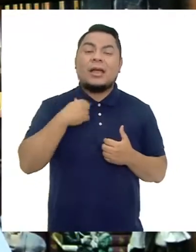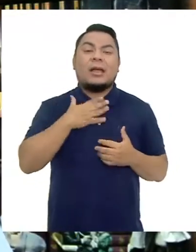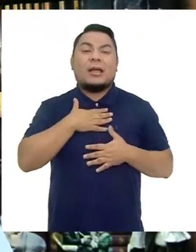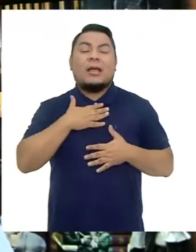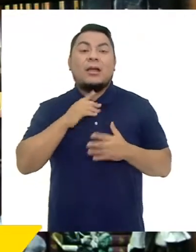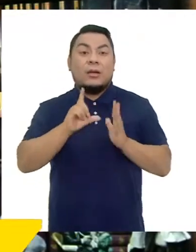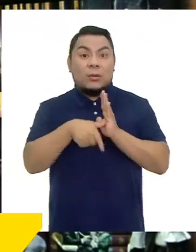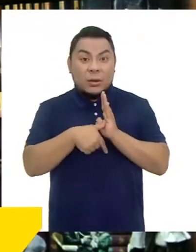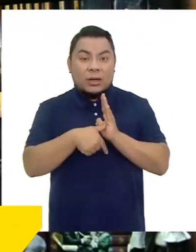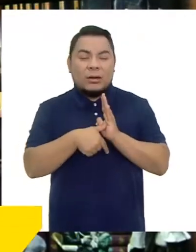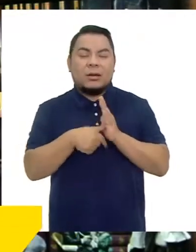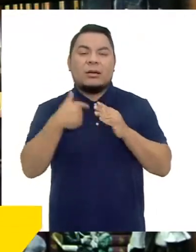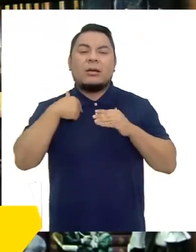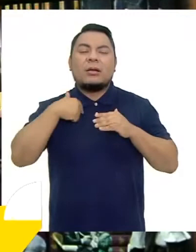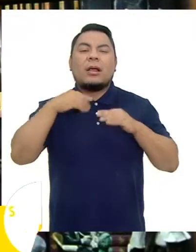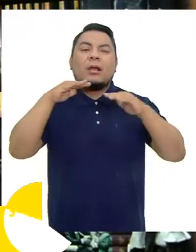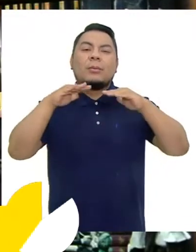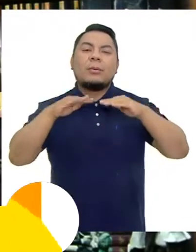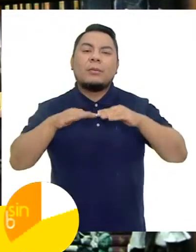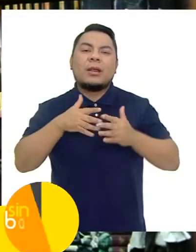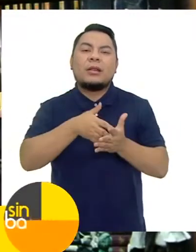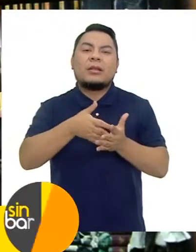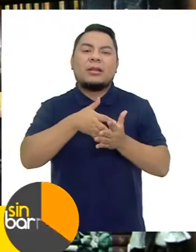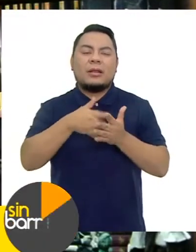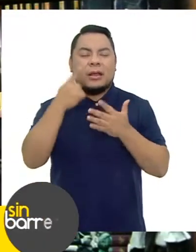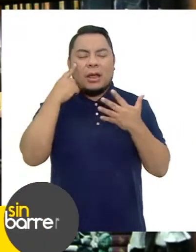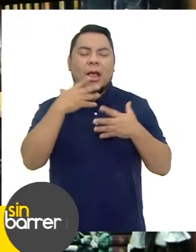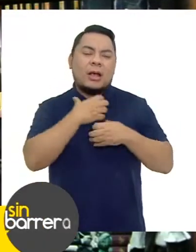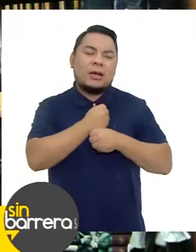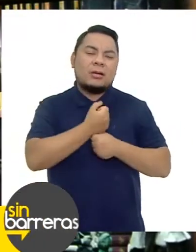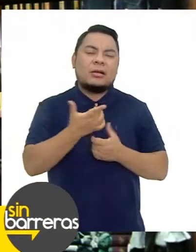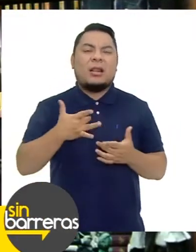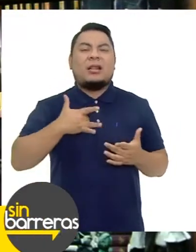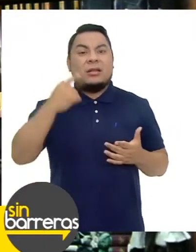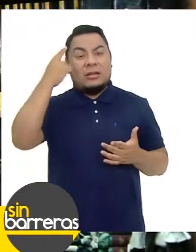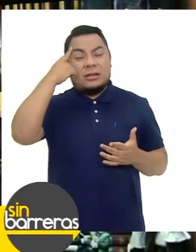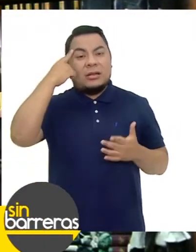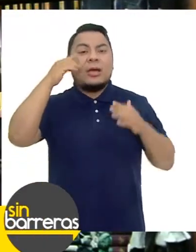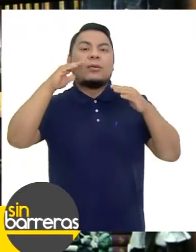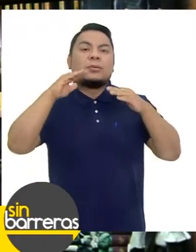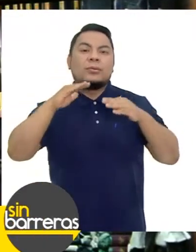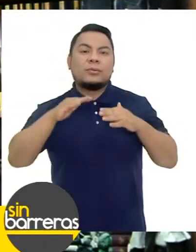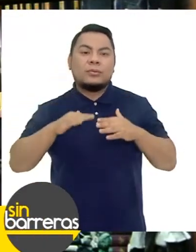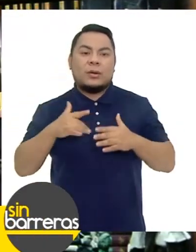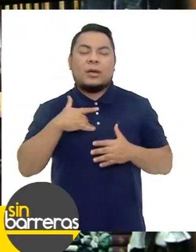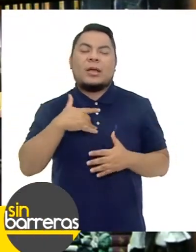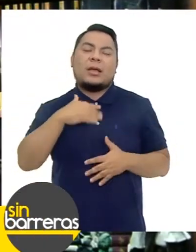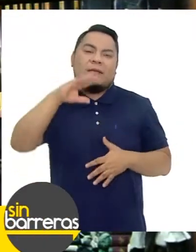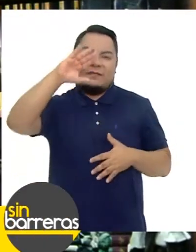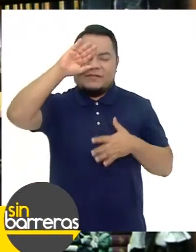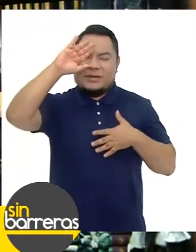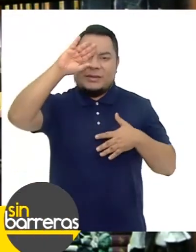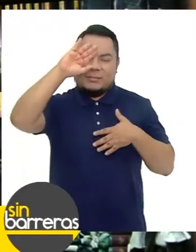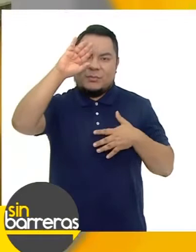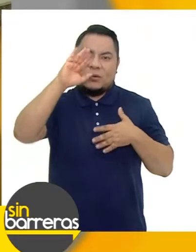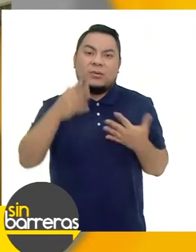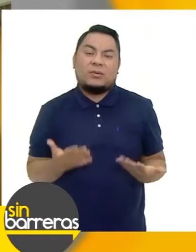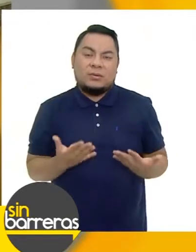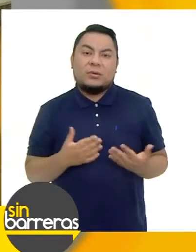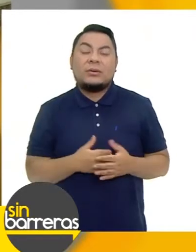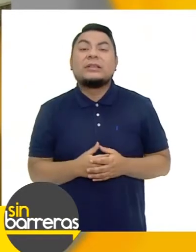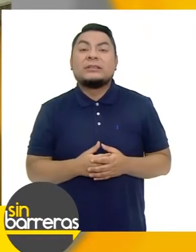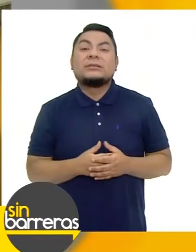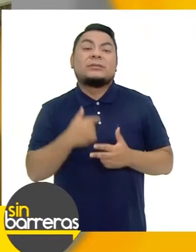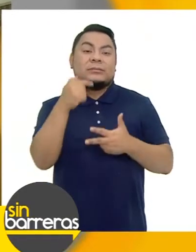pregunta Sus defensas Han disminuido Por todo ese factor ¿Cómo van? De lo social A lo psicológico De lo psicológico A lo personal O